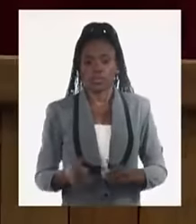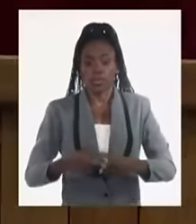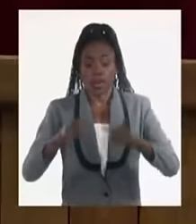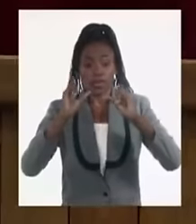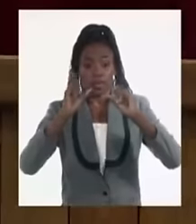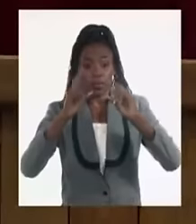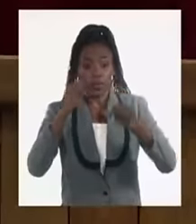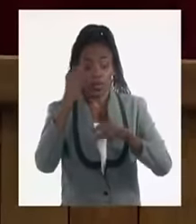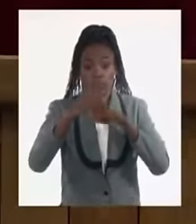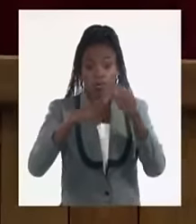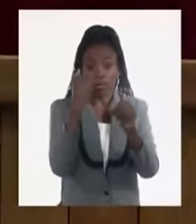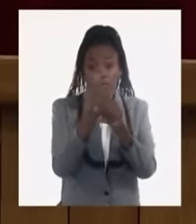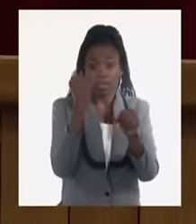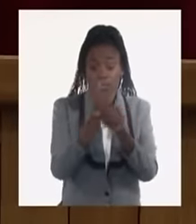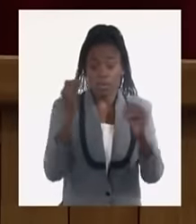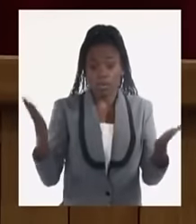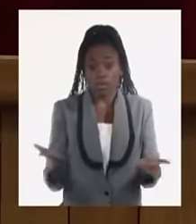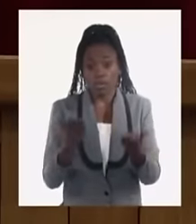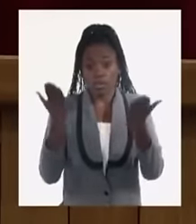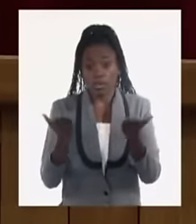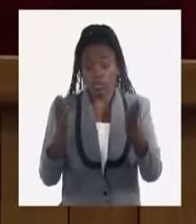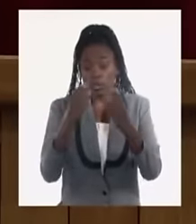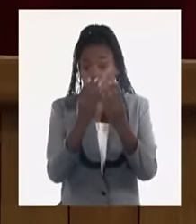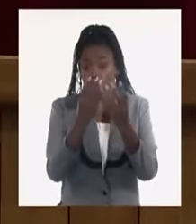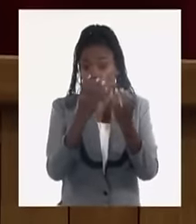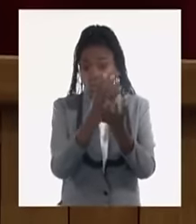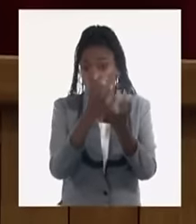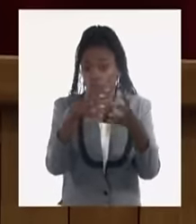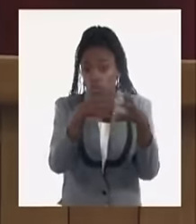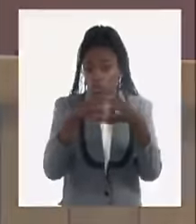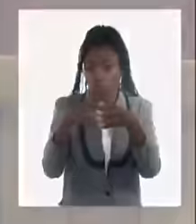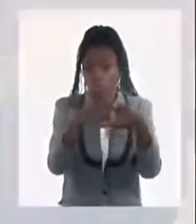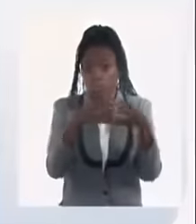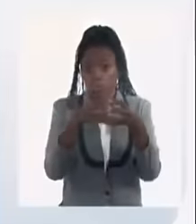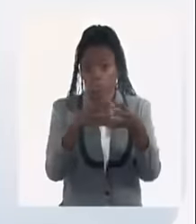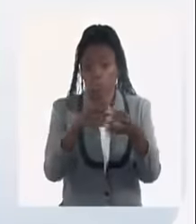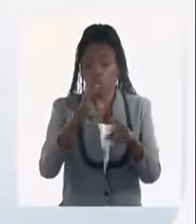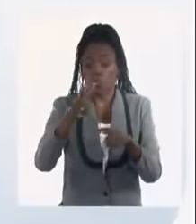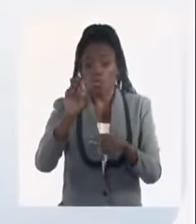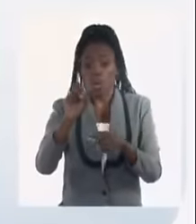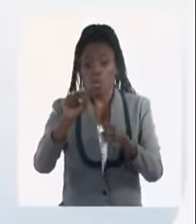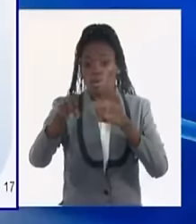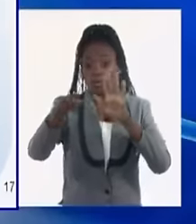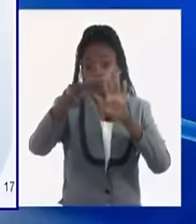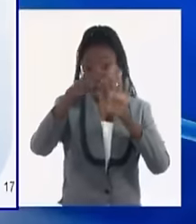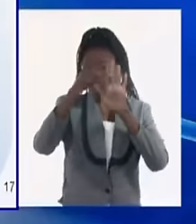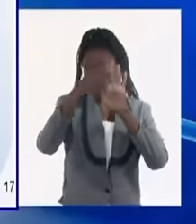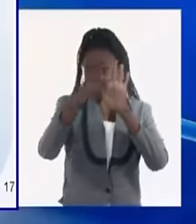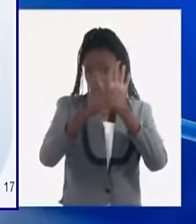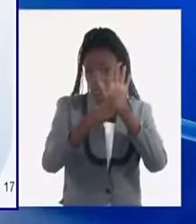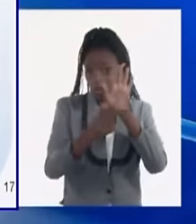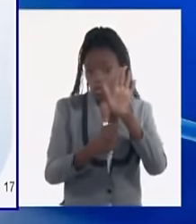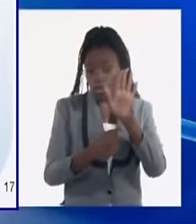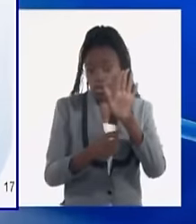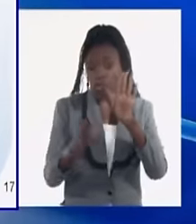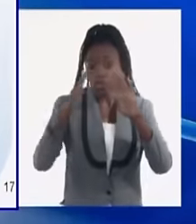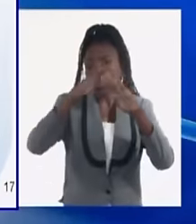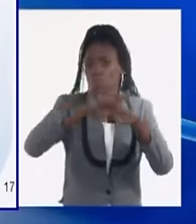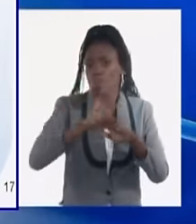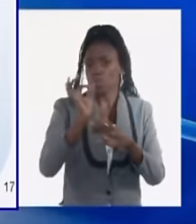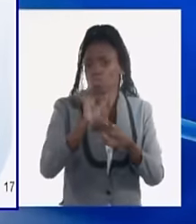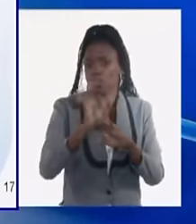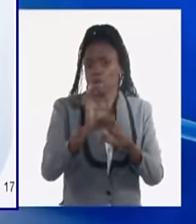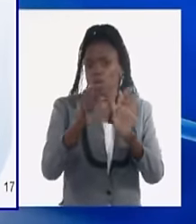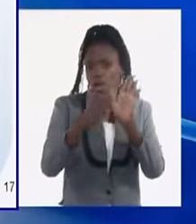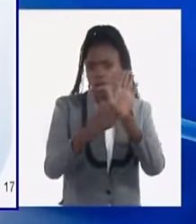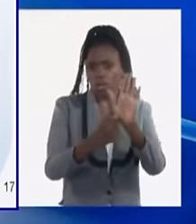gestión estratégica del desarrollo territorial, así como las normas jurídicas que la sustentan, no están ya hoy en